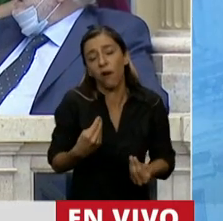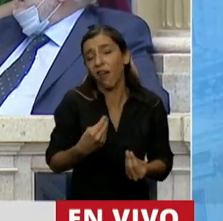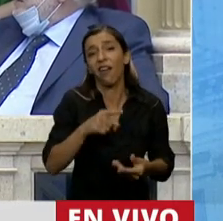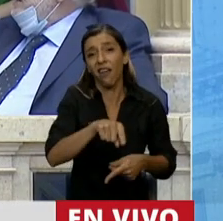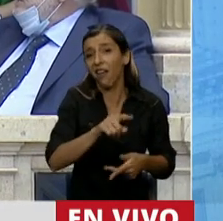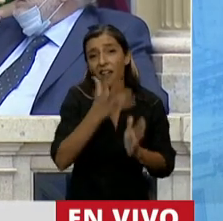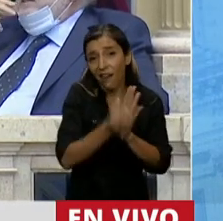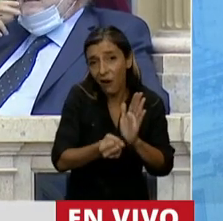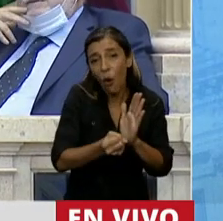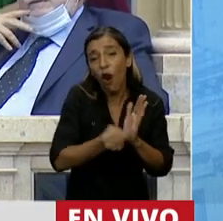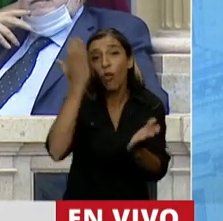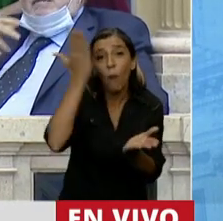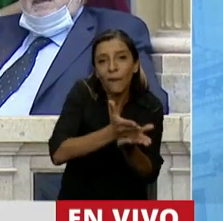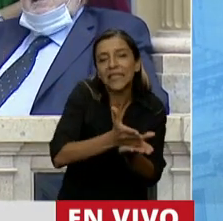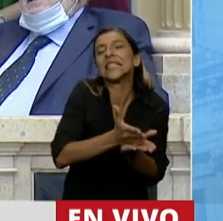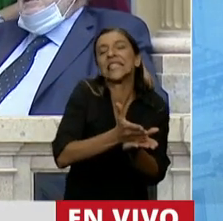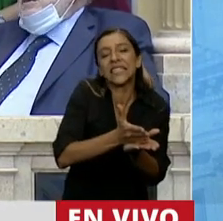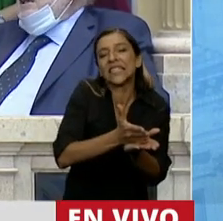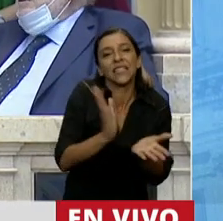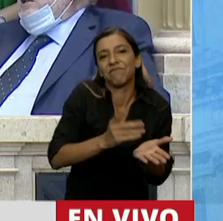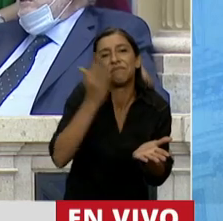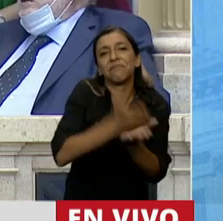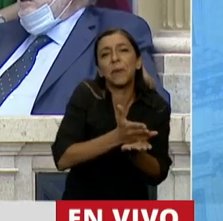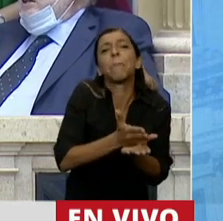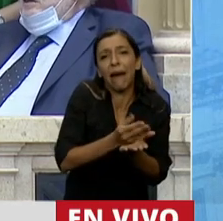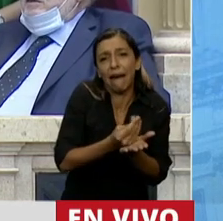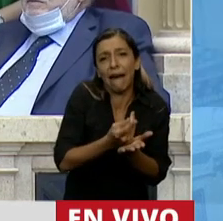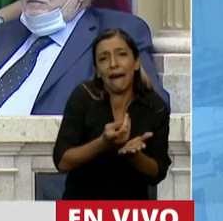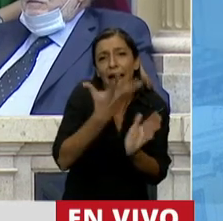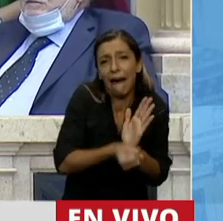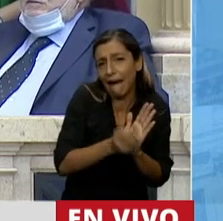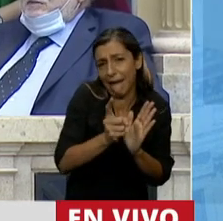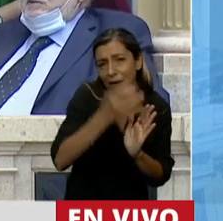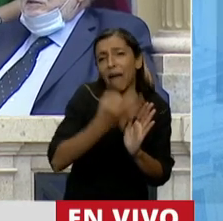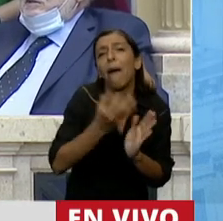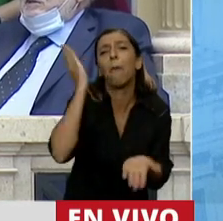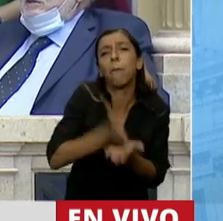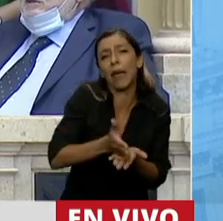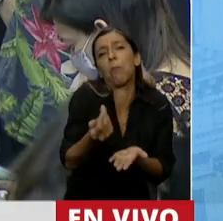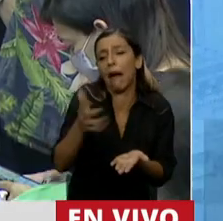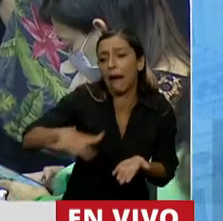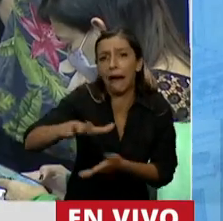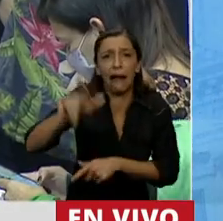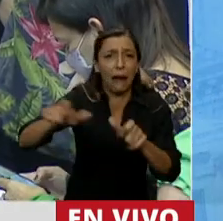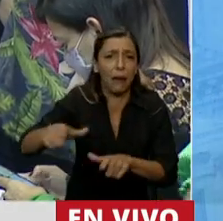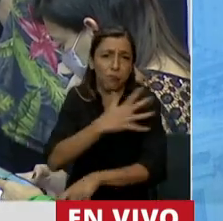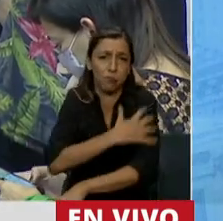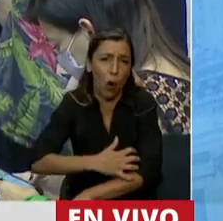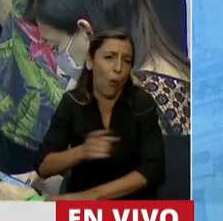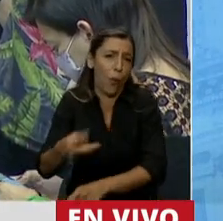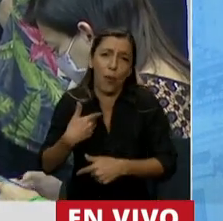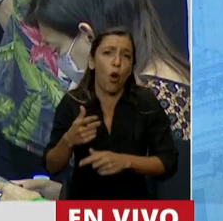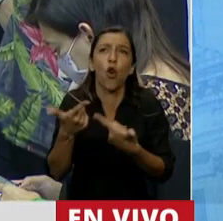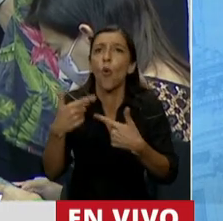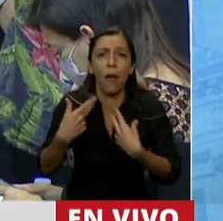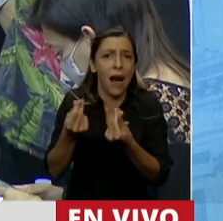del aborto no pene el aborto, sino la pobreza, la pobreza material y la pobreza de recursos. En todos los